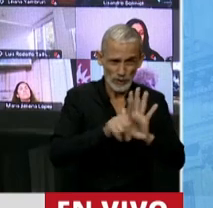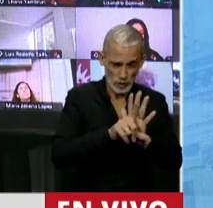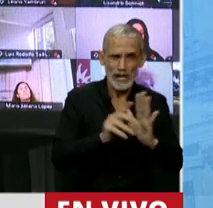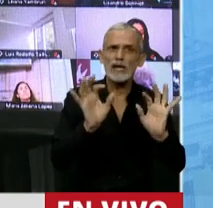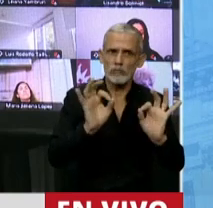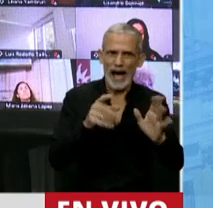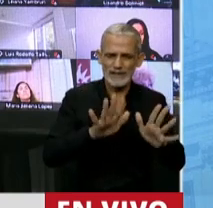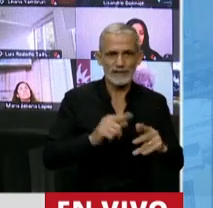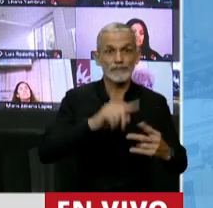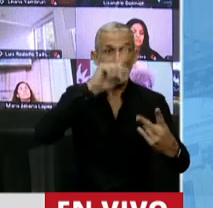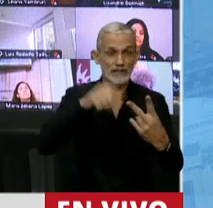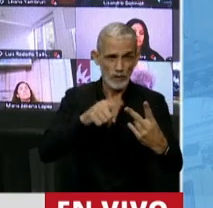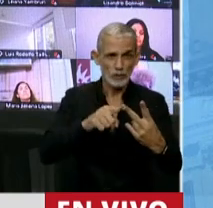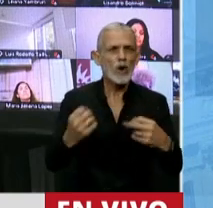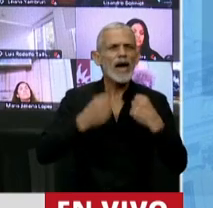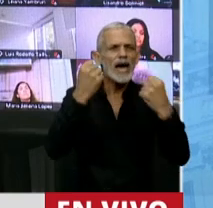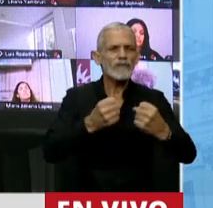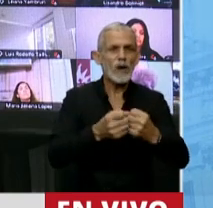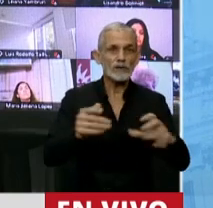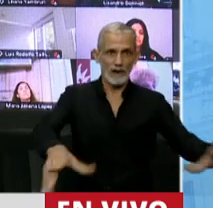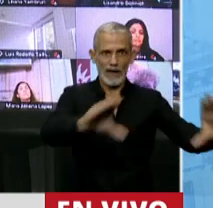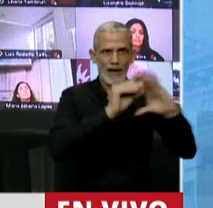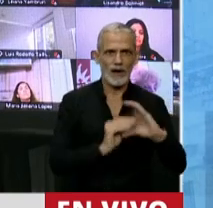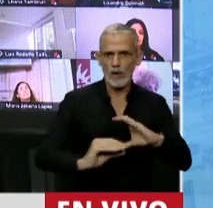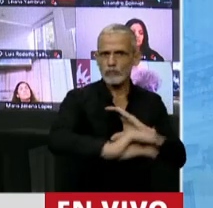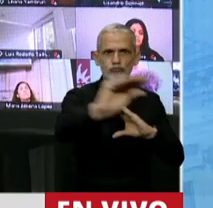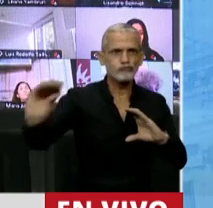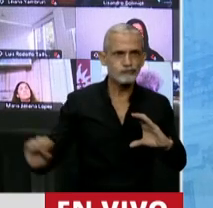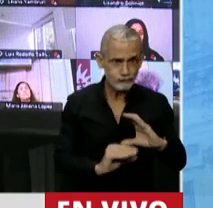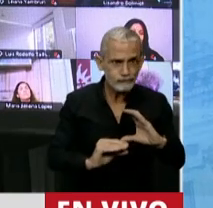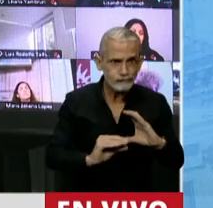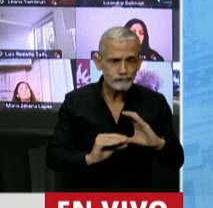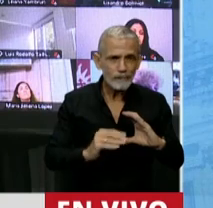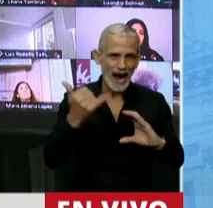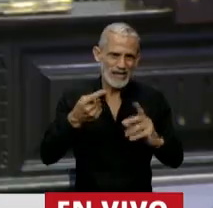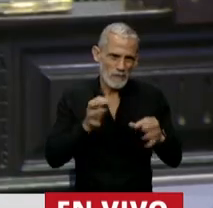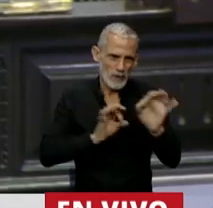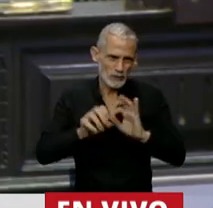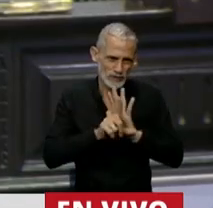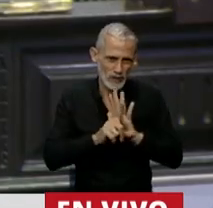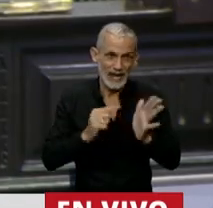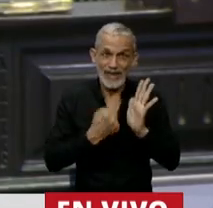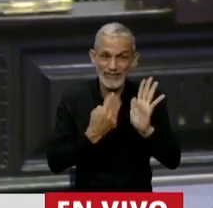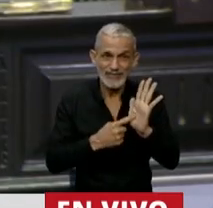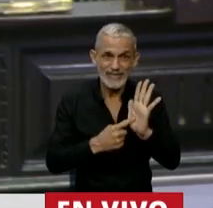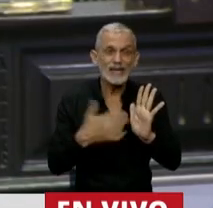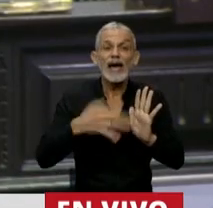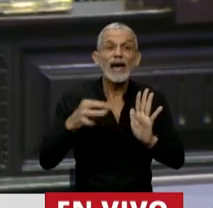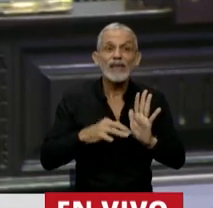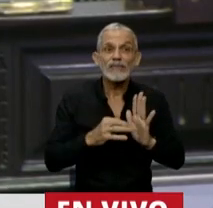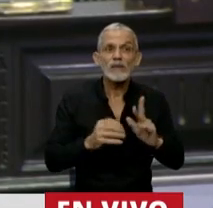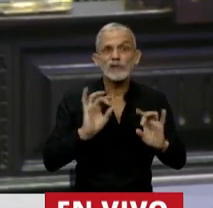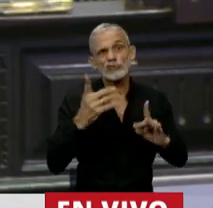lugar, el esfuerzo redistributivo que supone este proyecto, tiene que ir